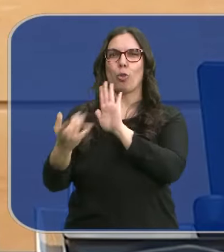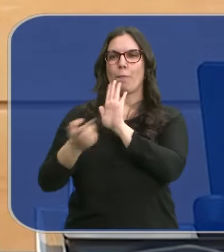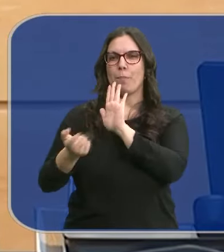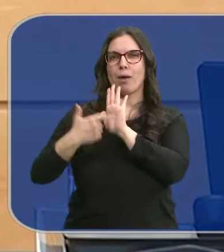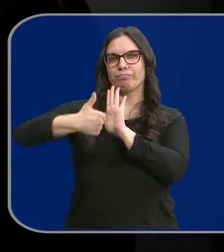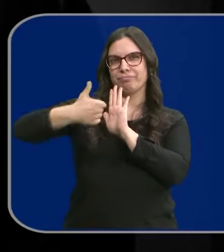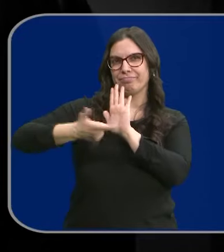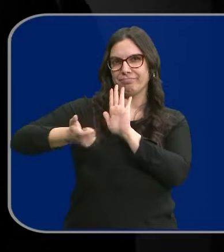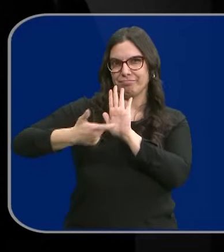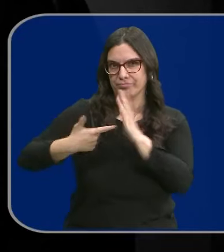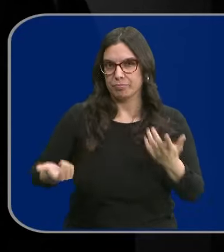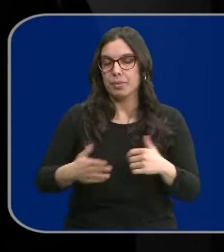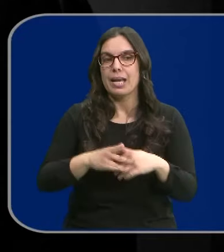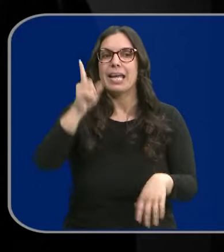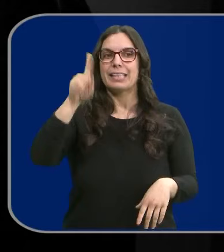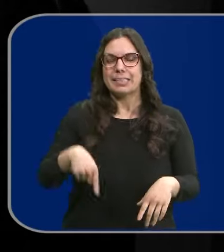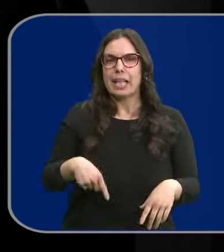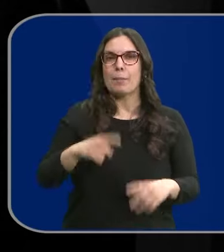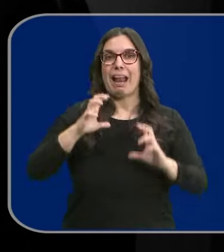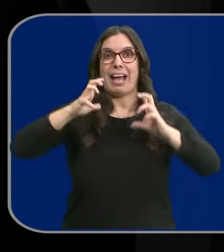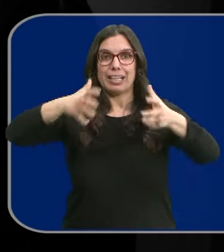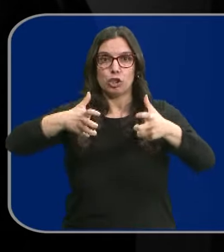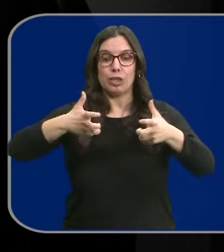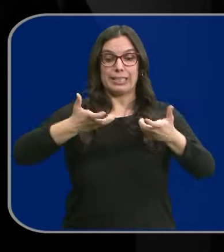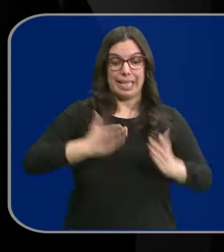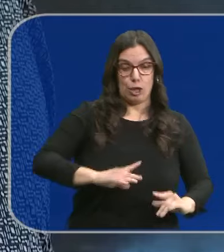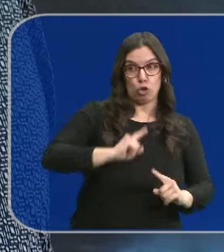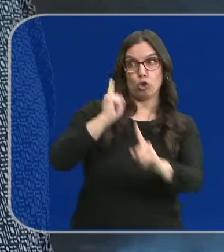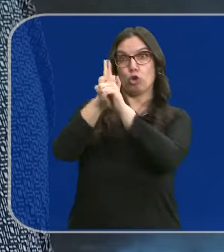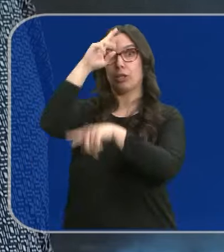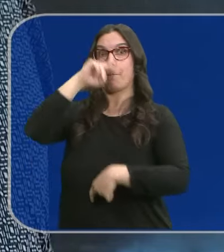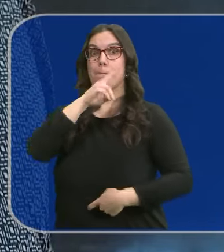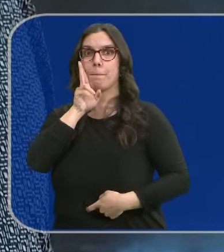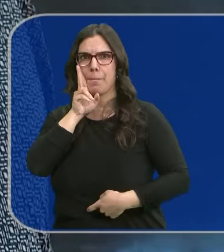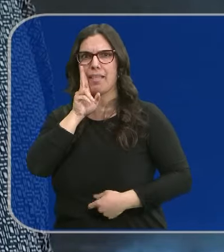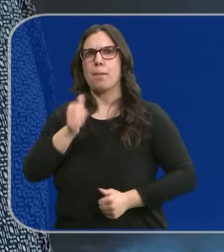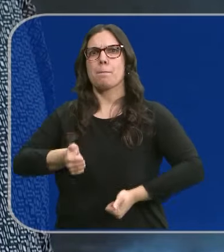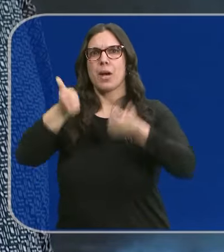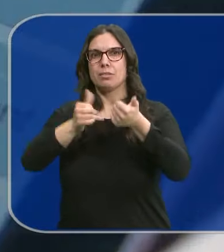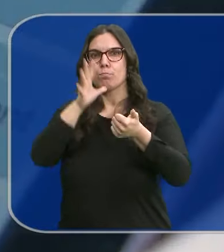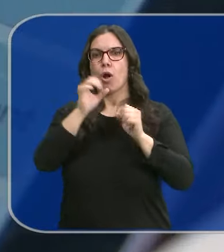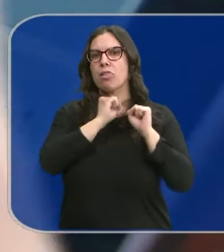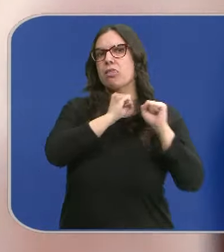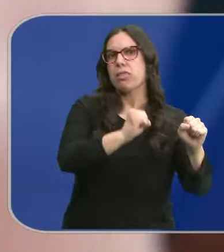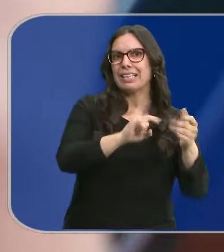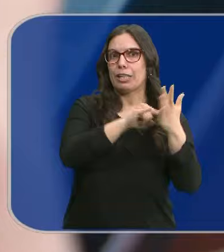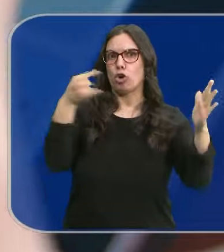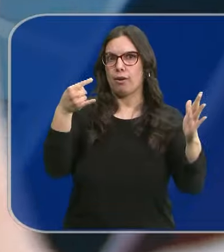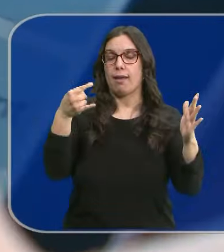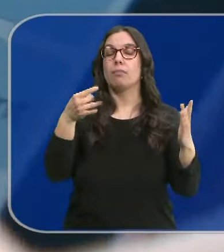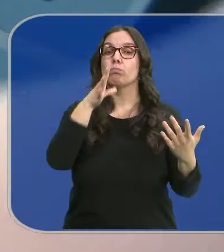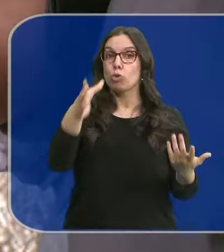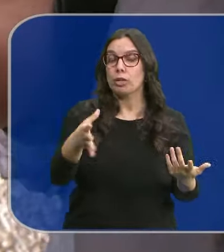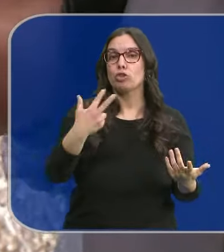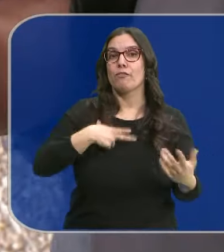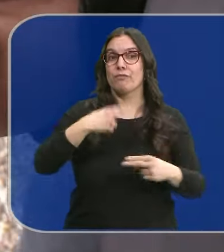correspondiente. También aumentan las agresiones de hijos a padres por las adicciones a la tecnología. Por eso Santiago